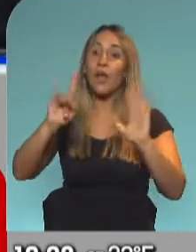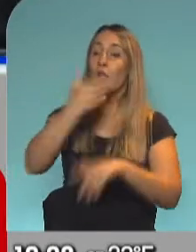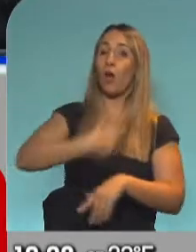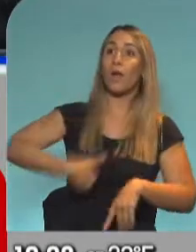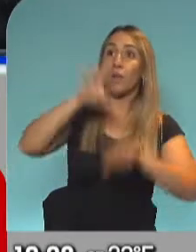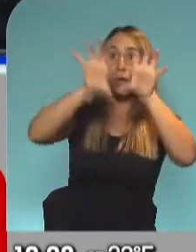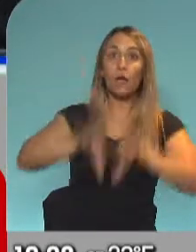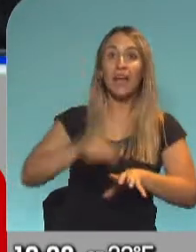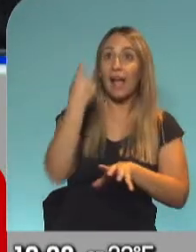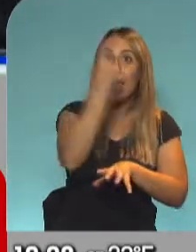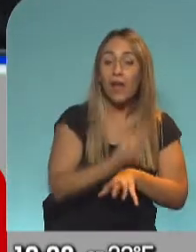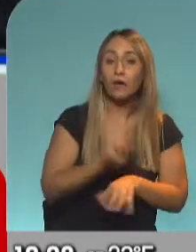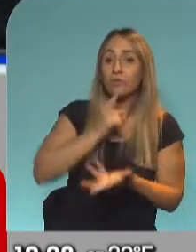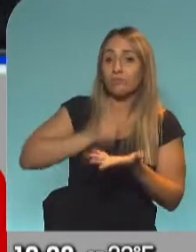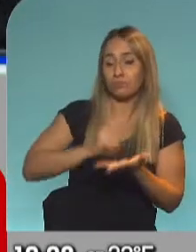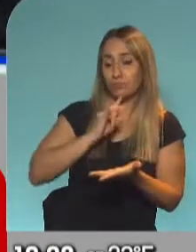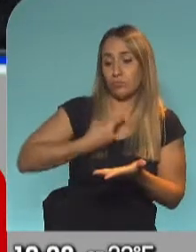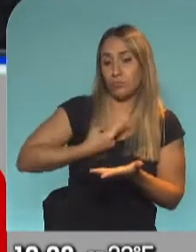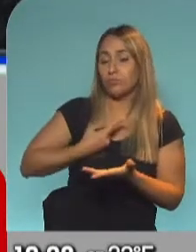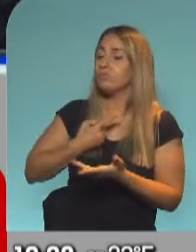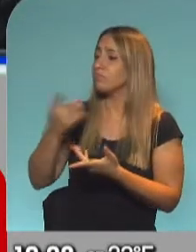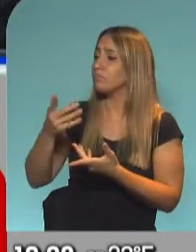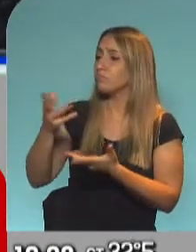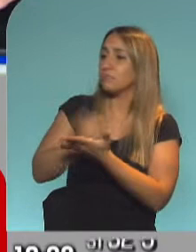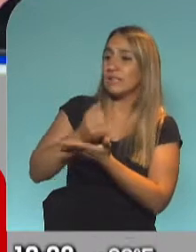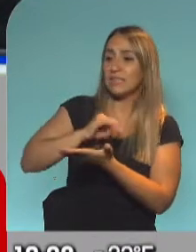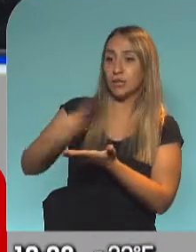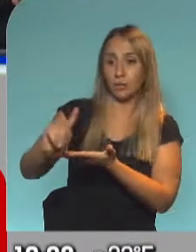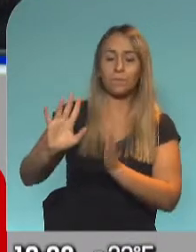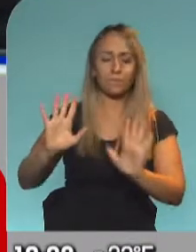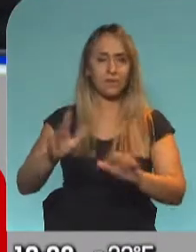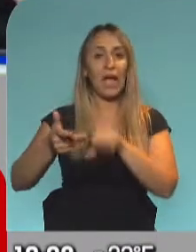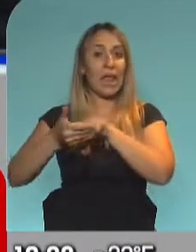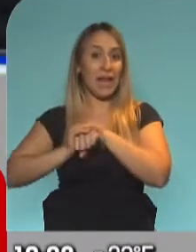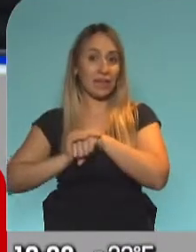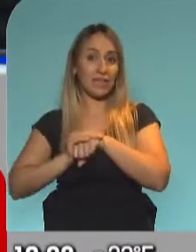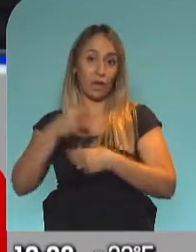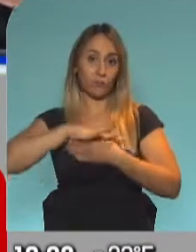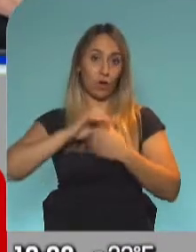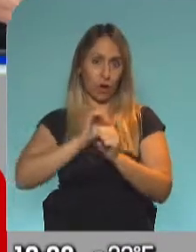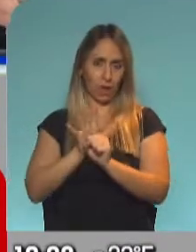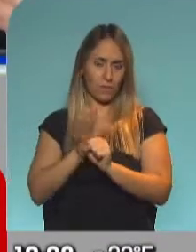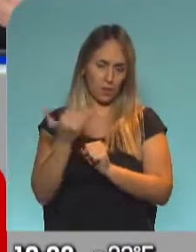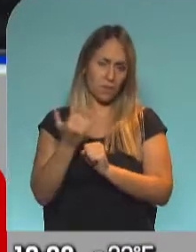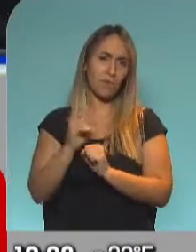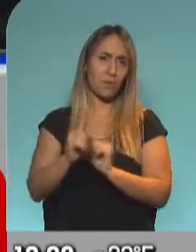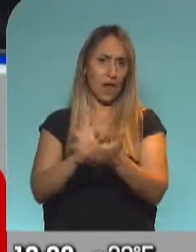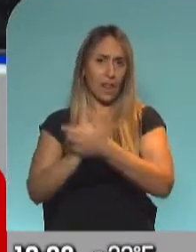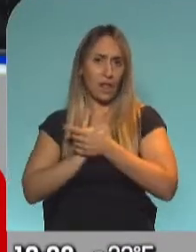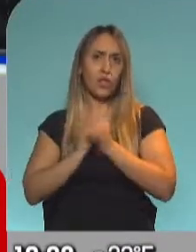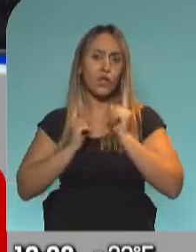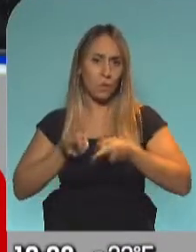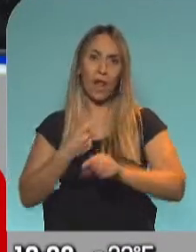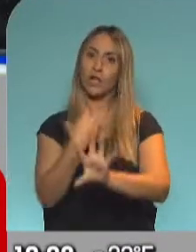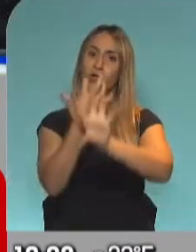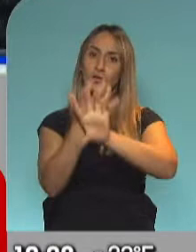ejecutar o no. Bueno, Horacio Rodríguez Larreta, que está con COVID, está en aislamiento, pero igual trabajando, participó ayer del Zoom y